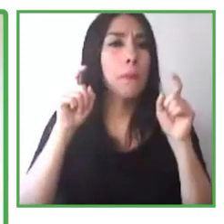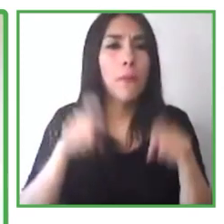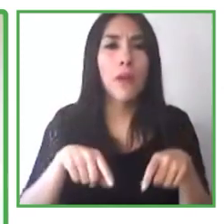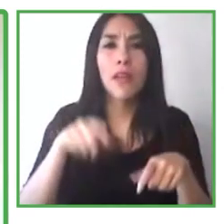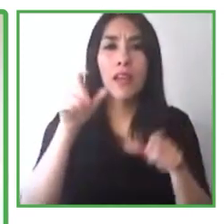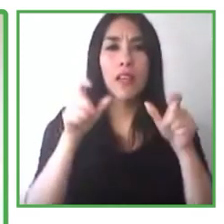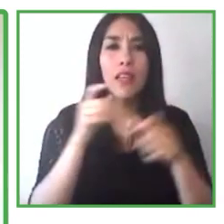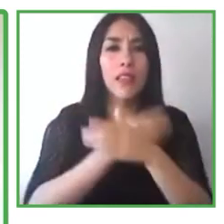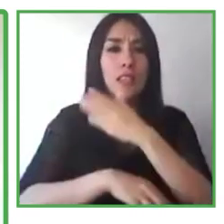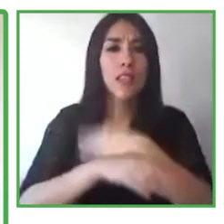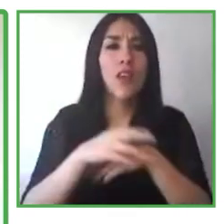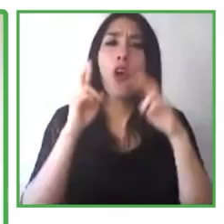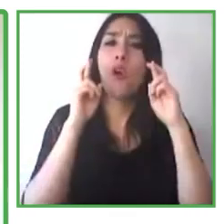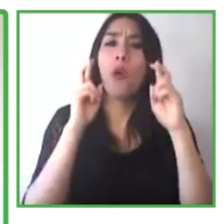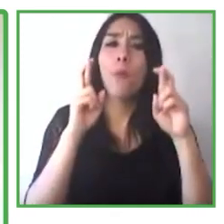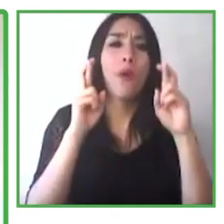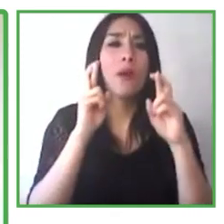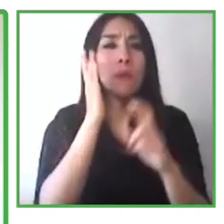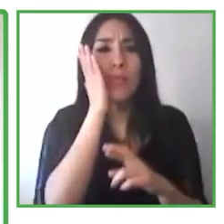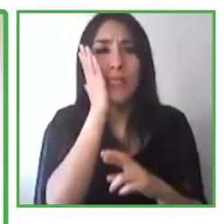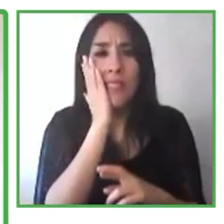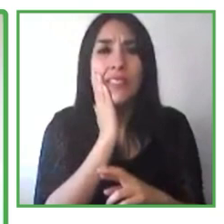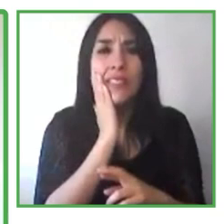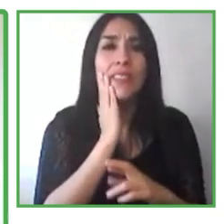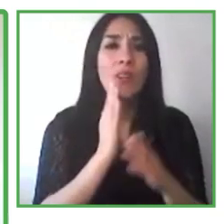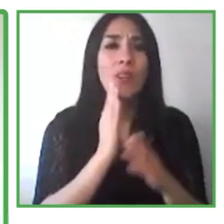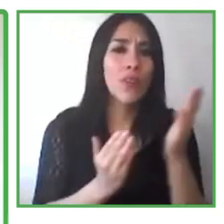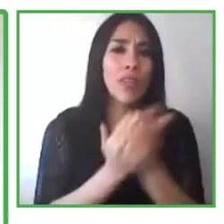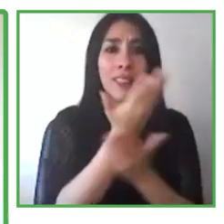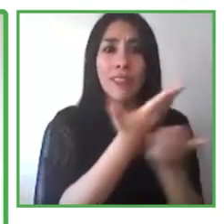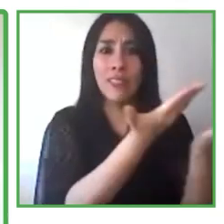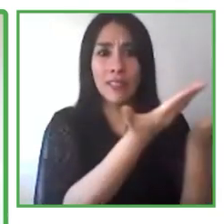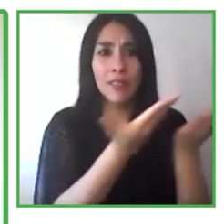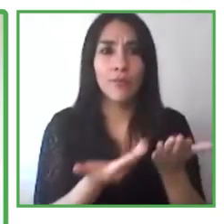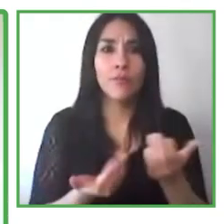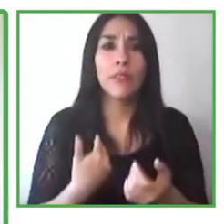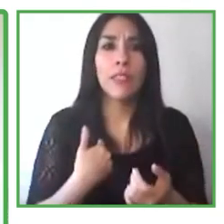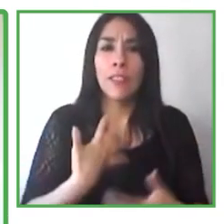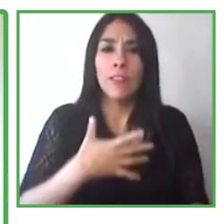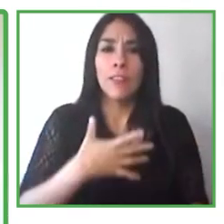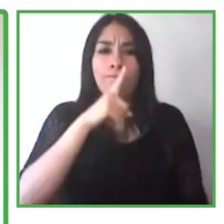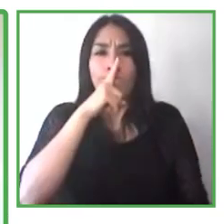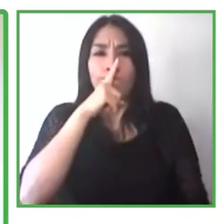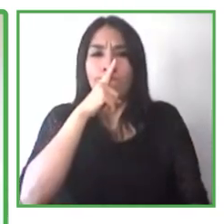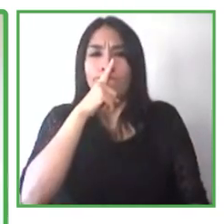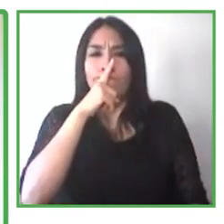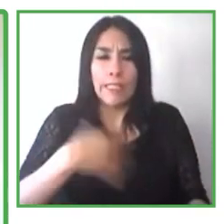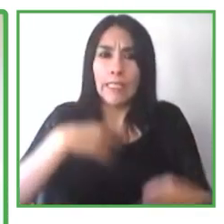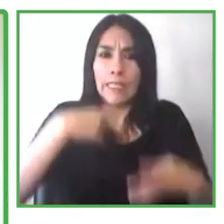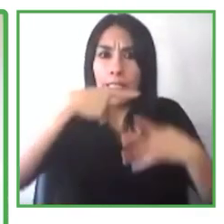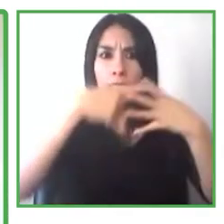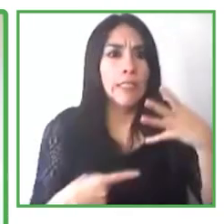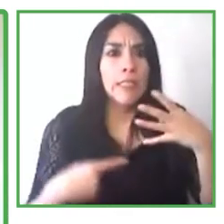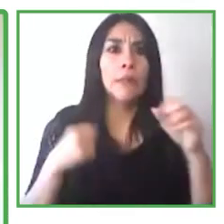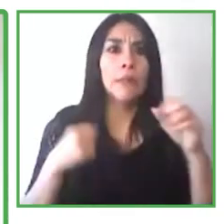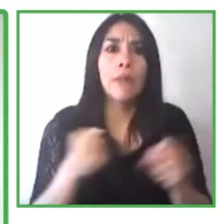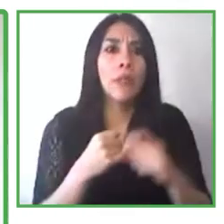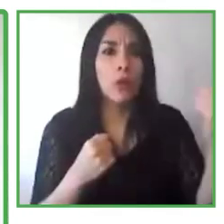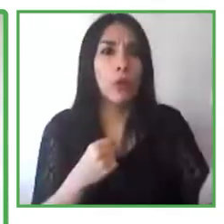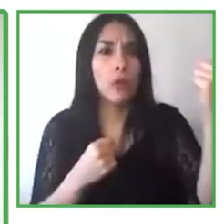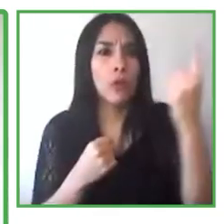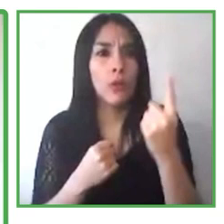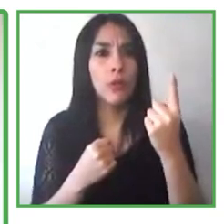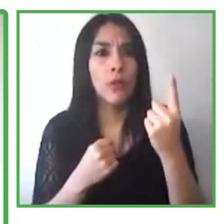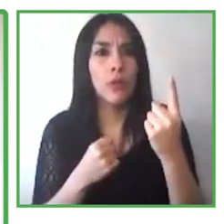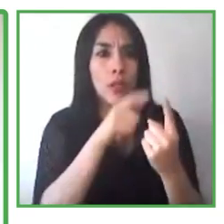talento dentro de las discapacidades va a hacer que su empresa sea mejor para todos. Entonces, muchas gracias para todos y los vamos a dejar con